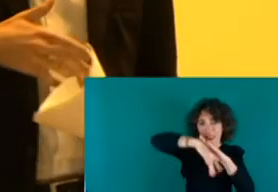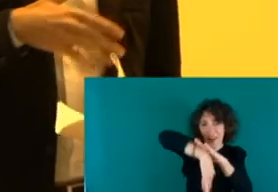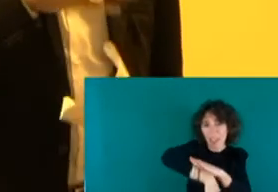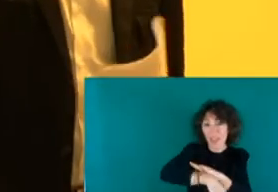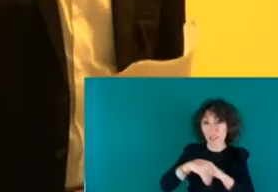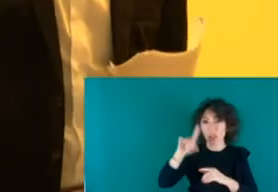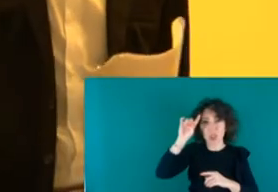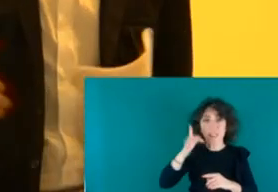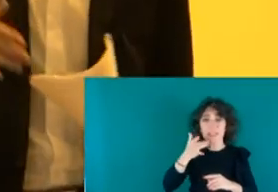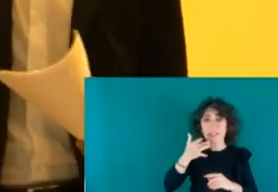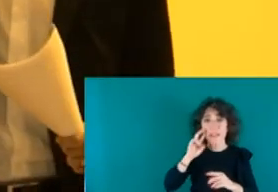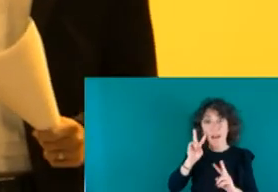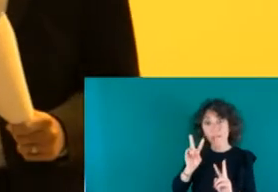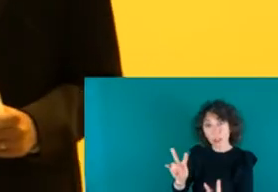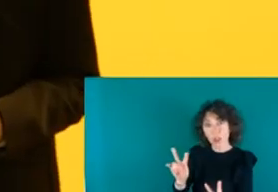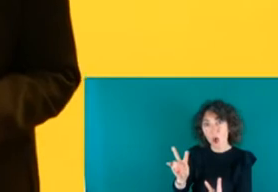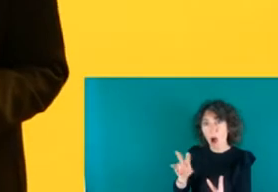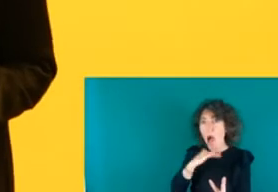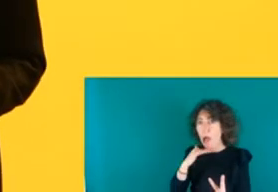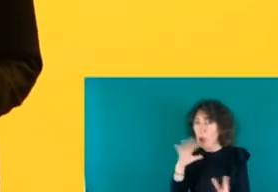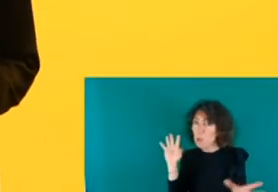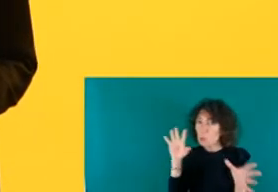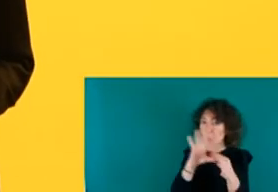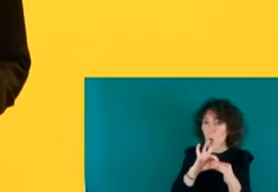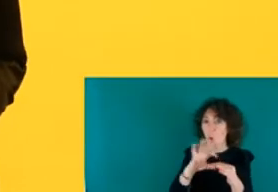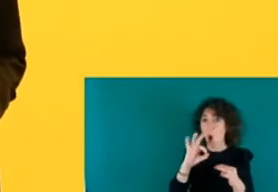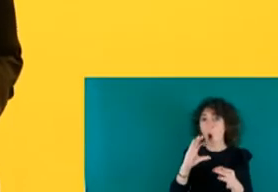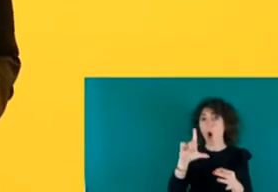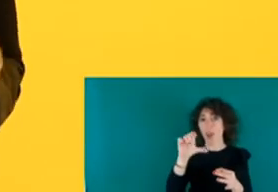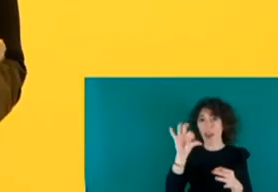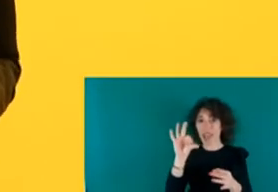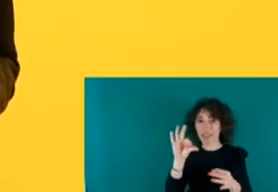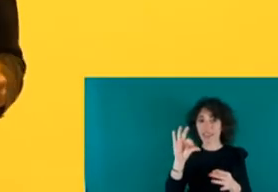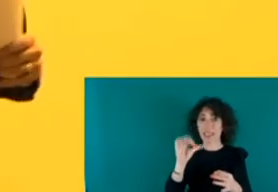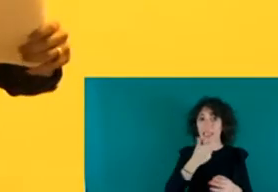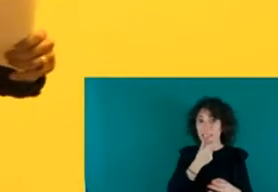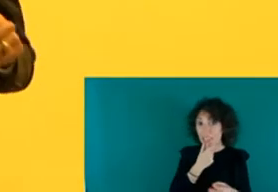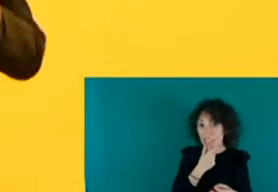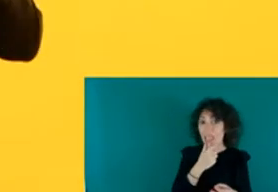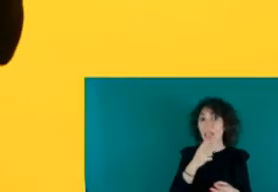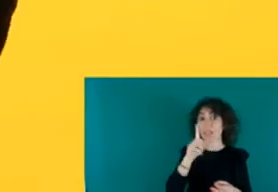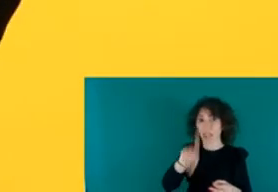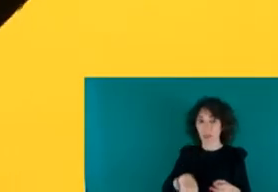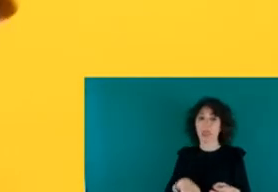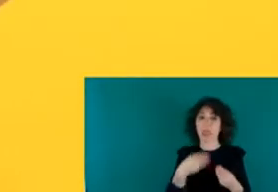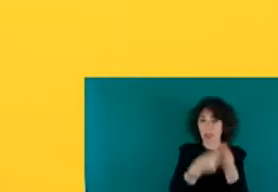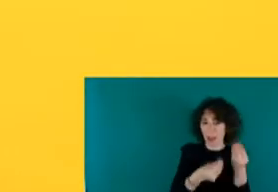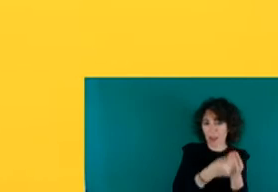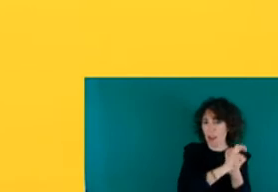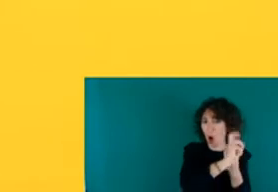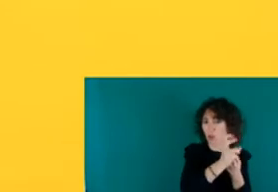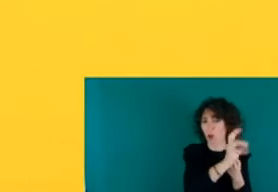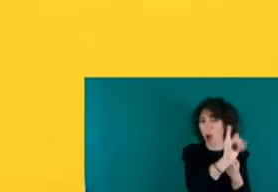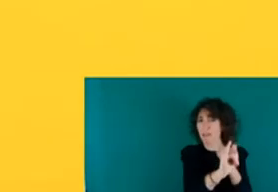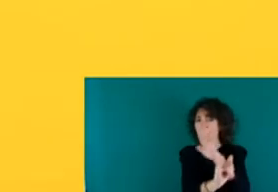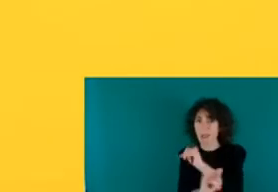respecto a los macro campamentos de las raíces, el de las canteras. En Gran Canaria también hubo otro. En fin, se creó un plan Canarias